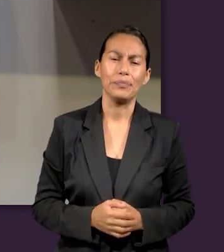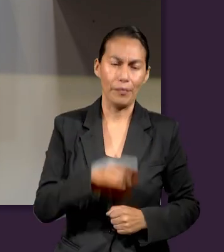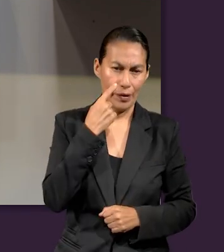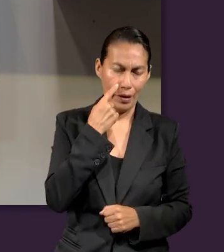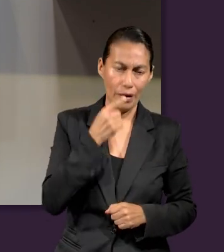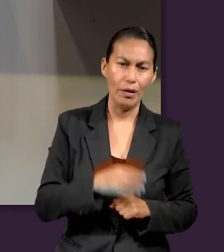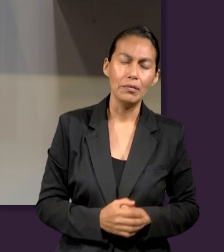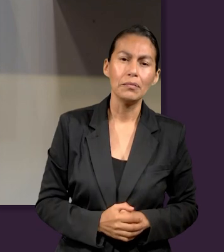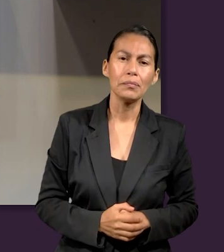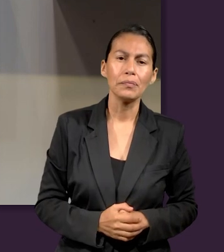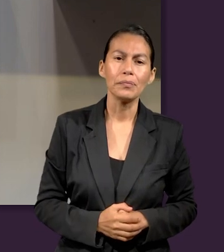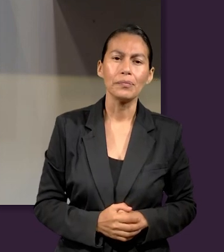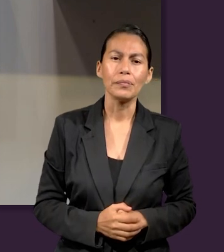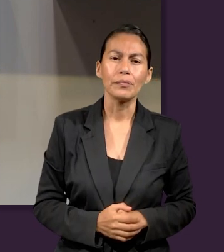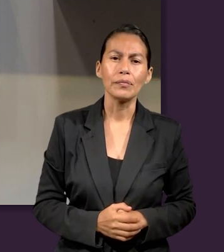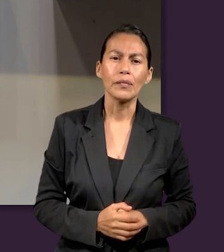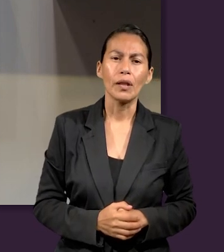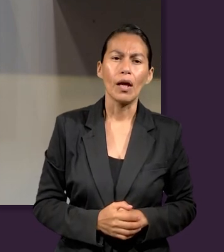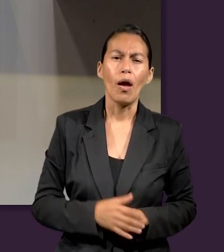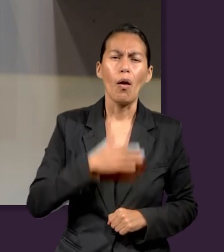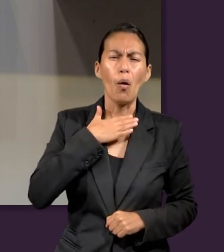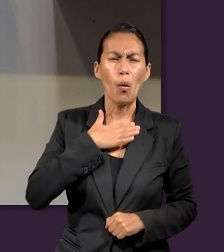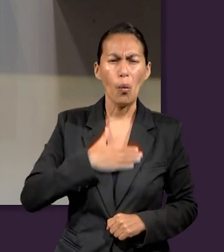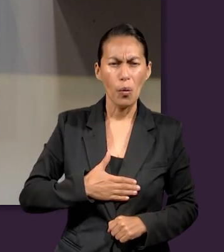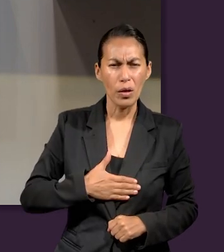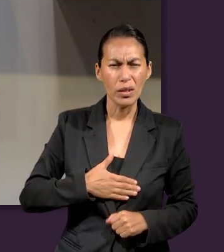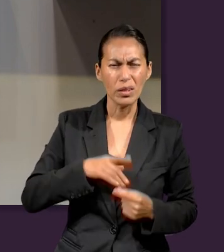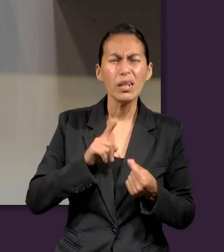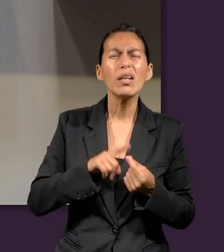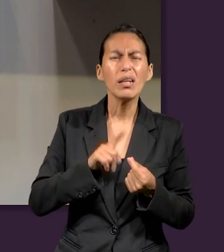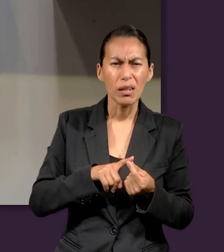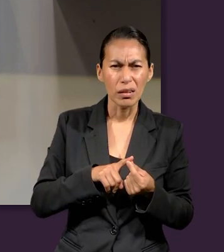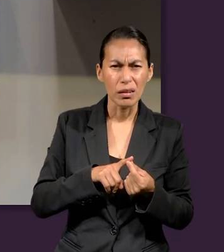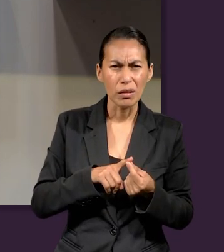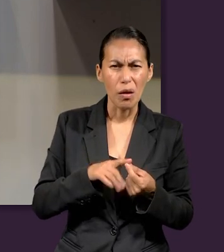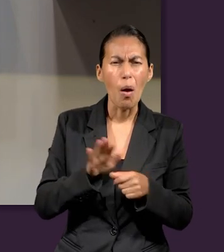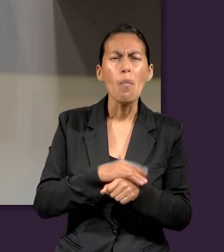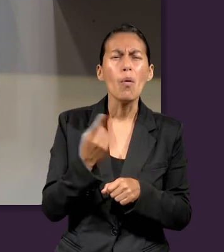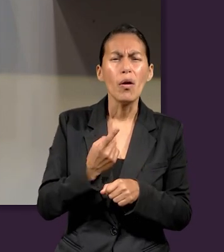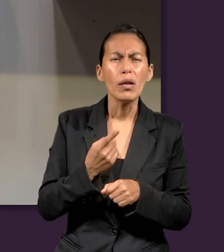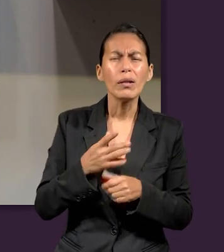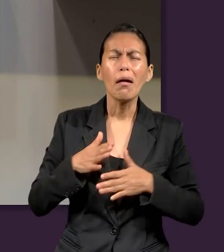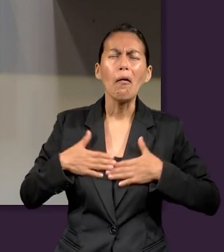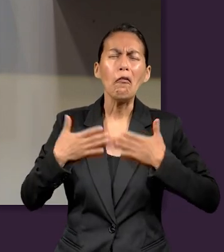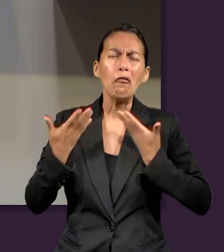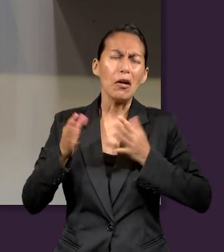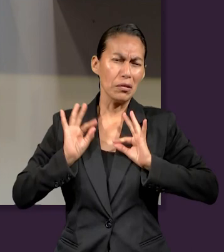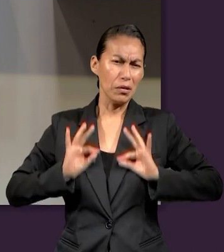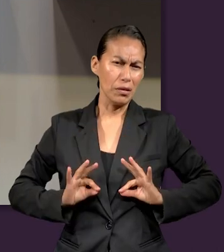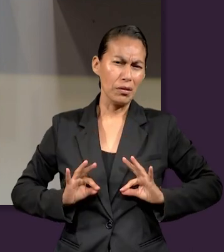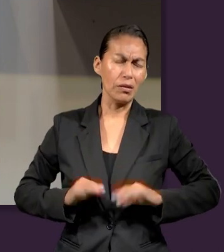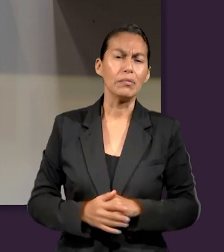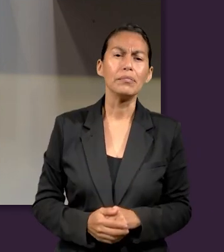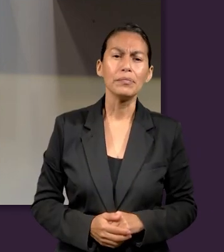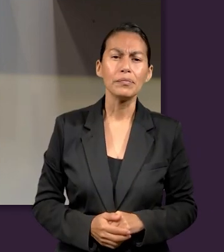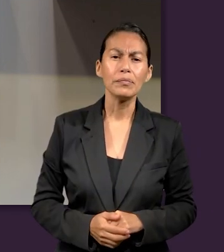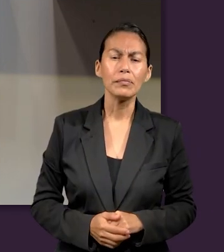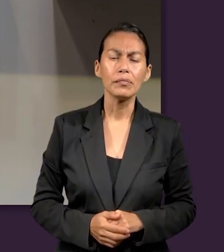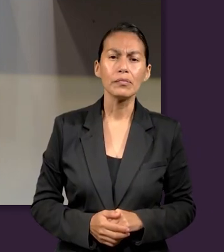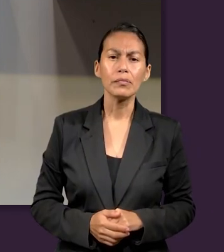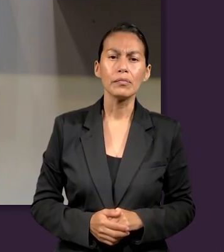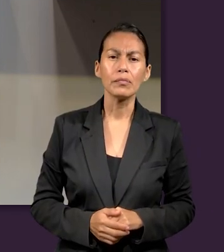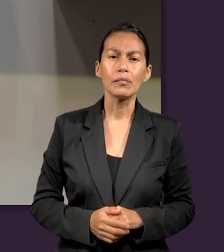todo el tiempo. Así que repasemos algunas cosas. ¿Quién es el juez? ¿Por qué nos da confianza este juicio? ¿Quién es el juez